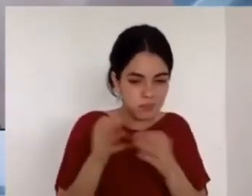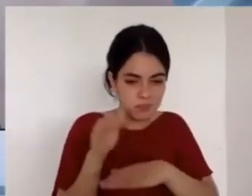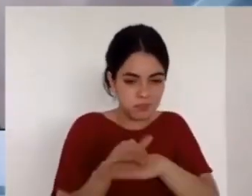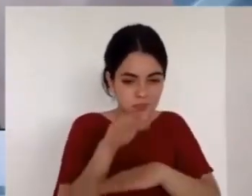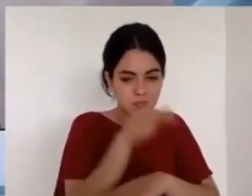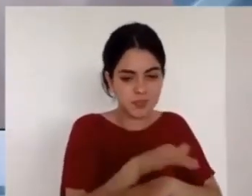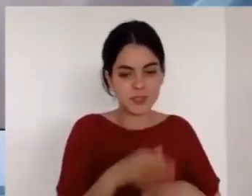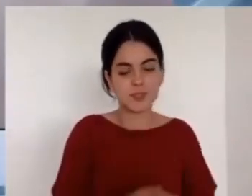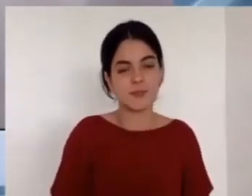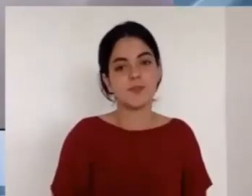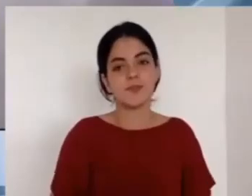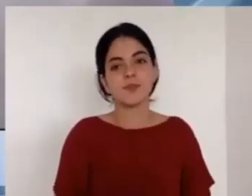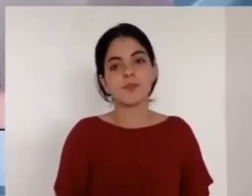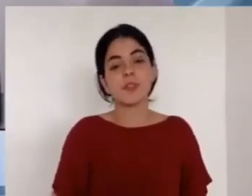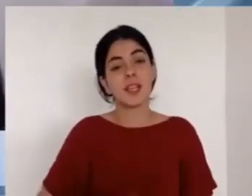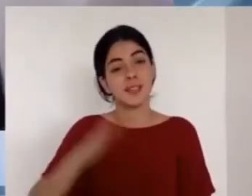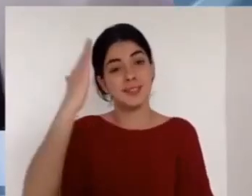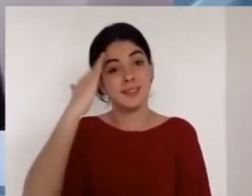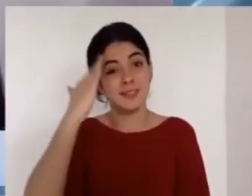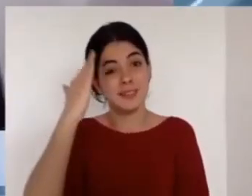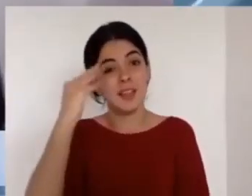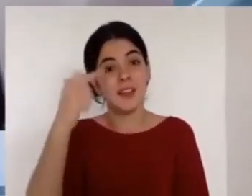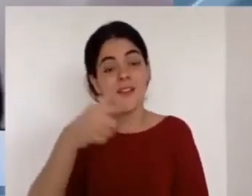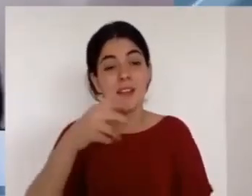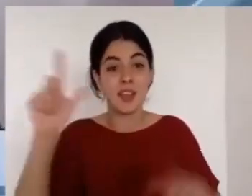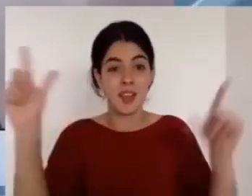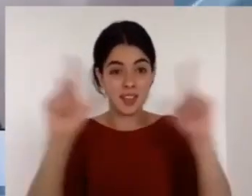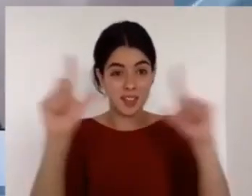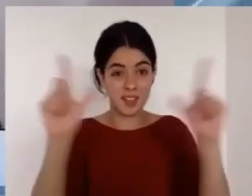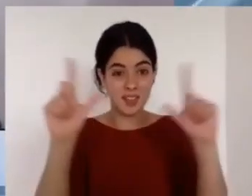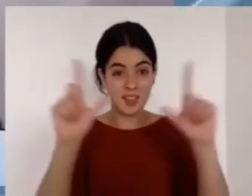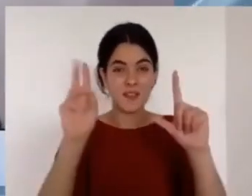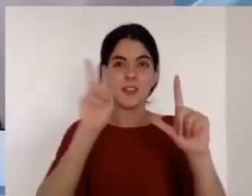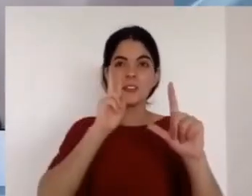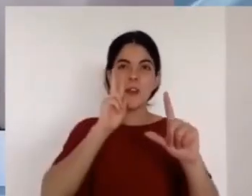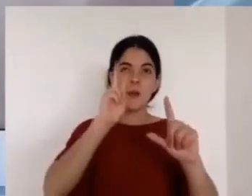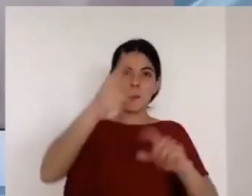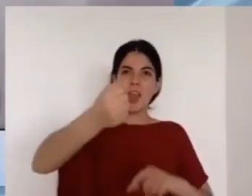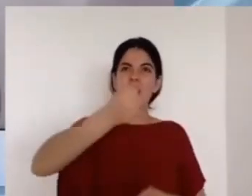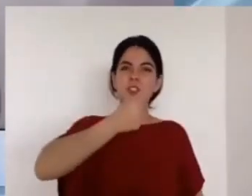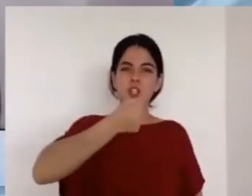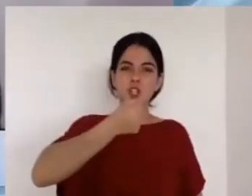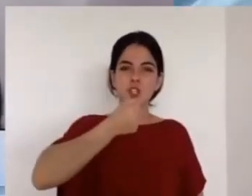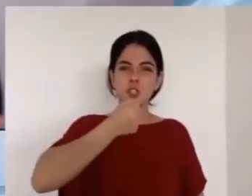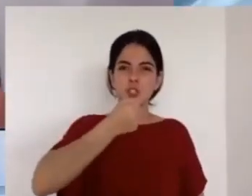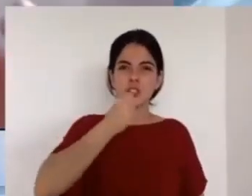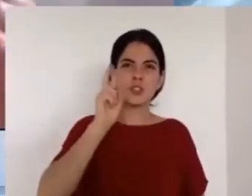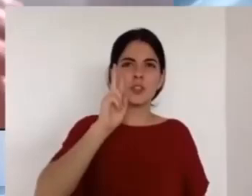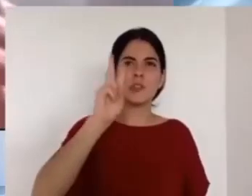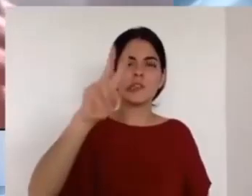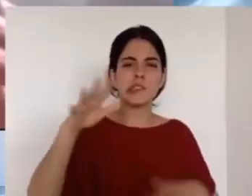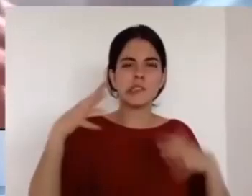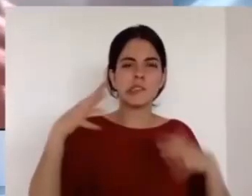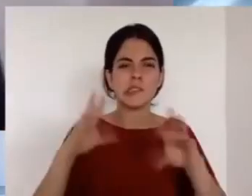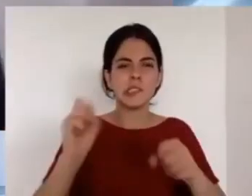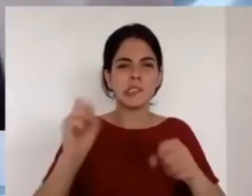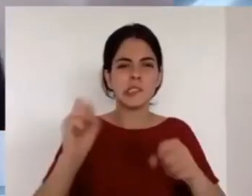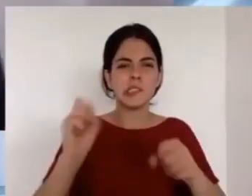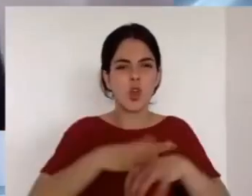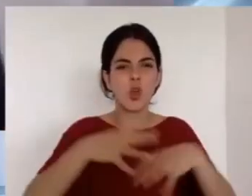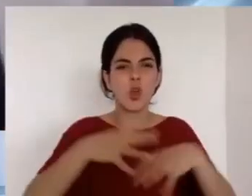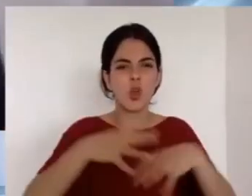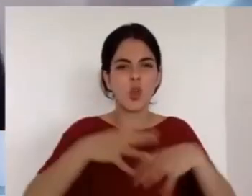hubo tantos miles de contagiados hubo tantos miles